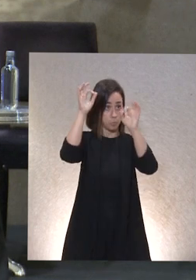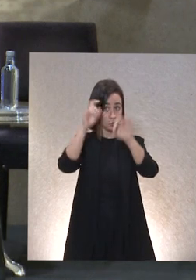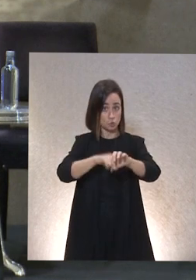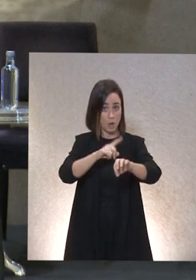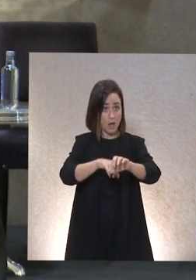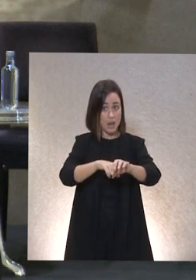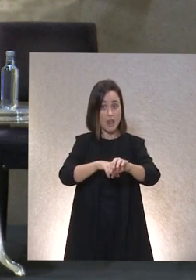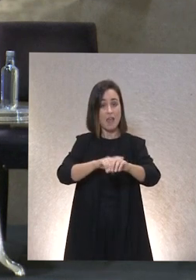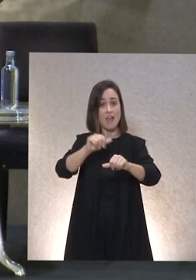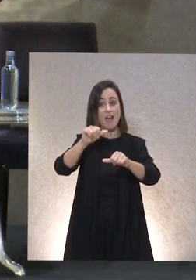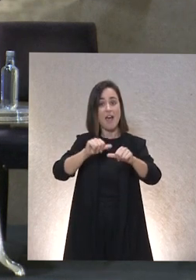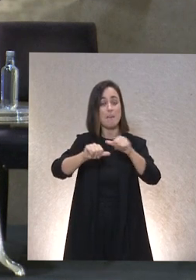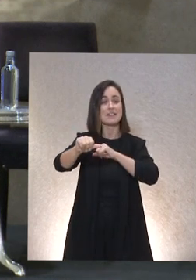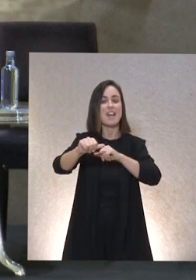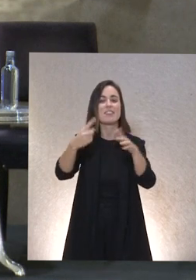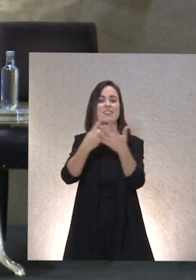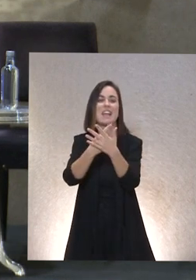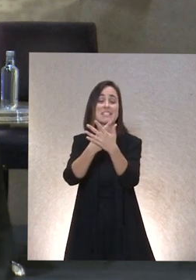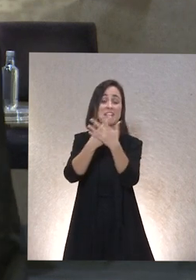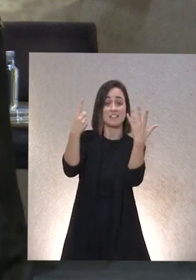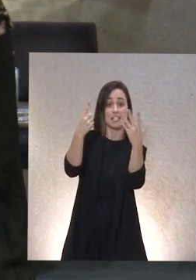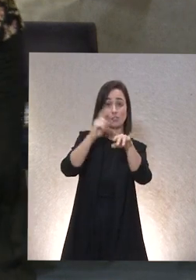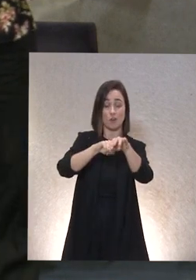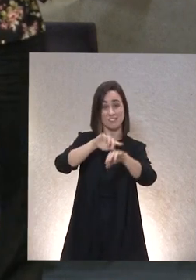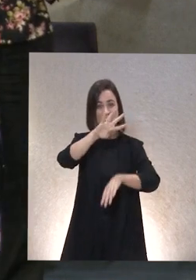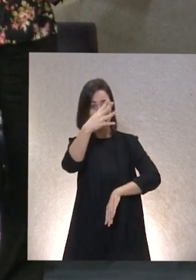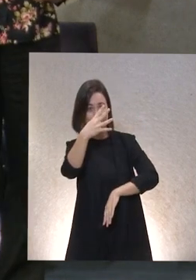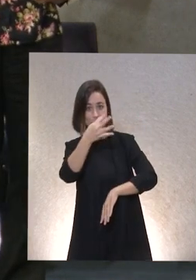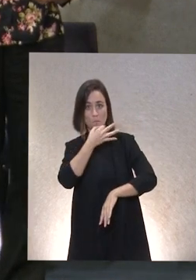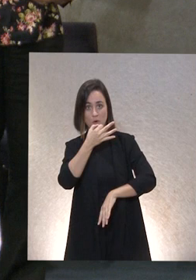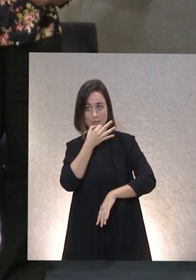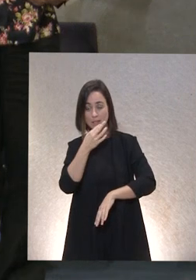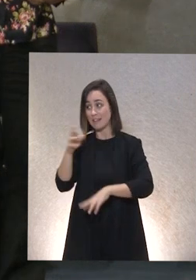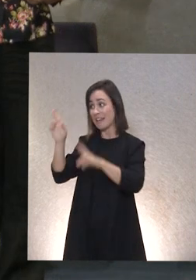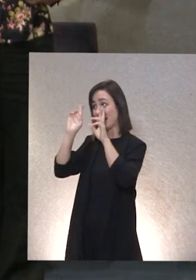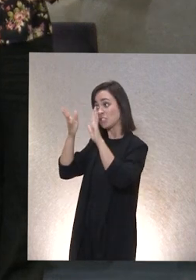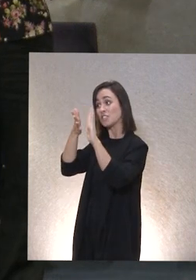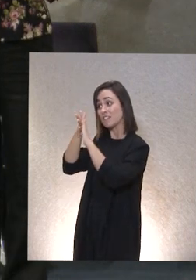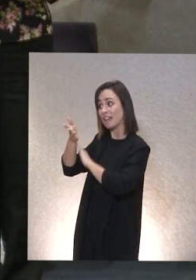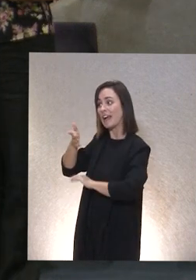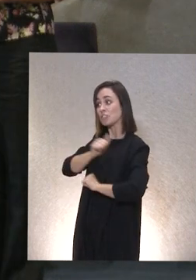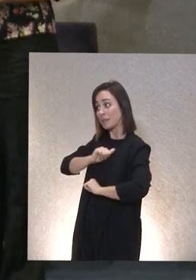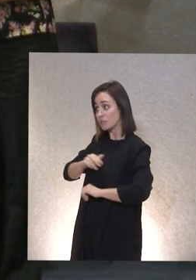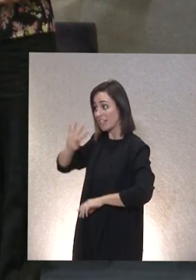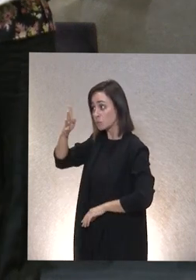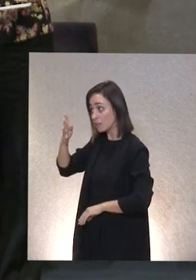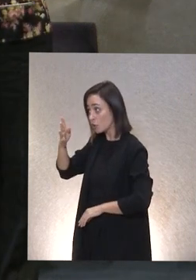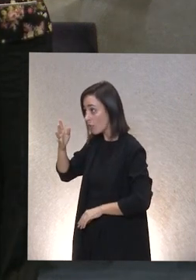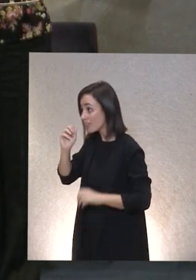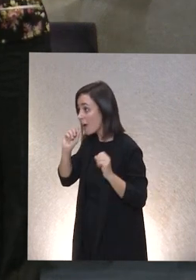a partir de las 16 horas eso quiere decir que os esperamos a las 4 de acuerdo